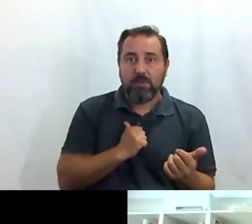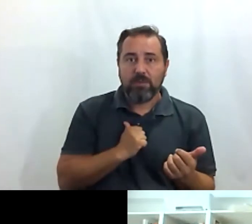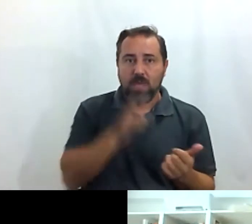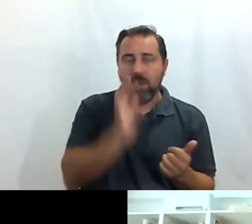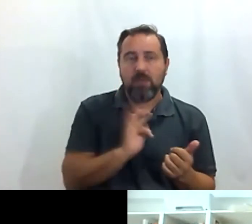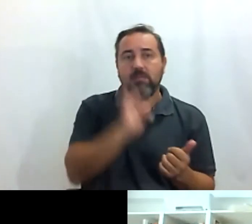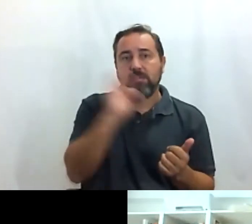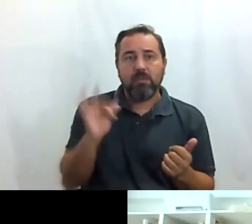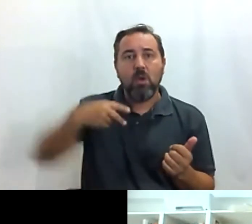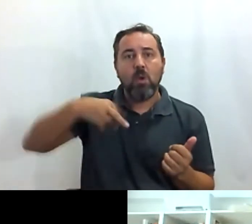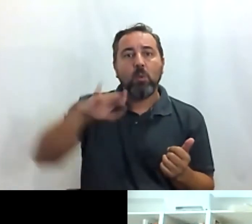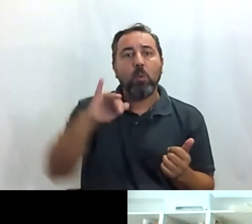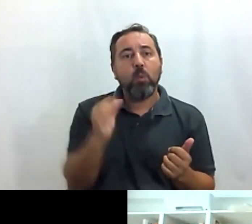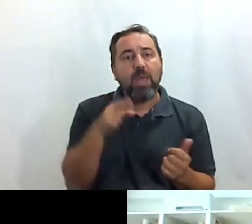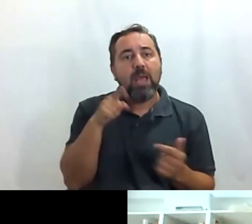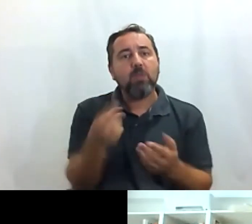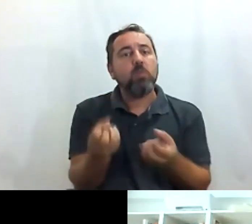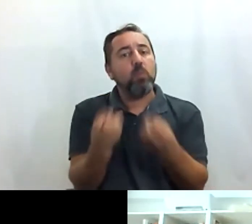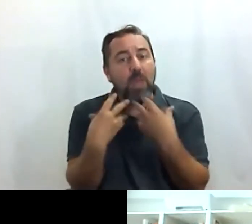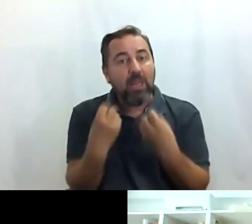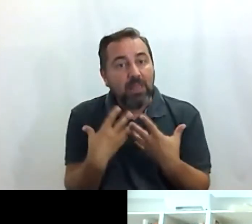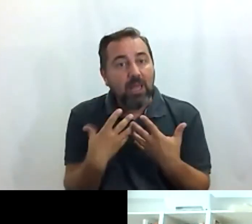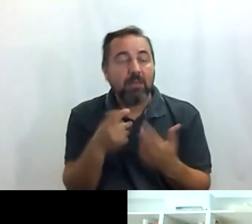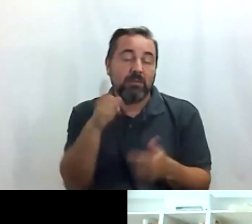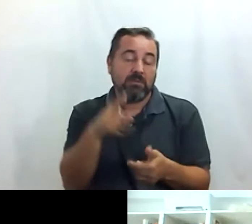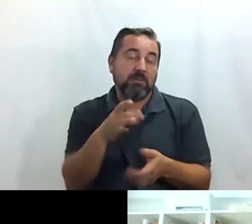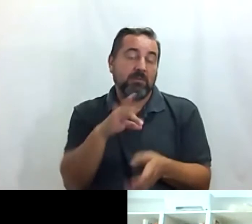palabra a Nuria y ella nos cuenta, como viajera,